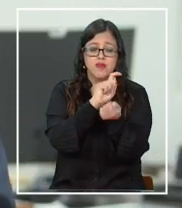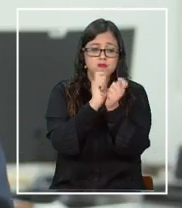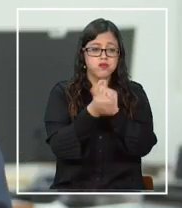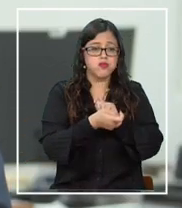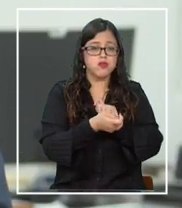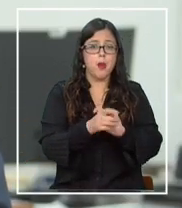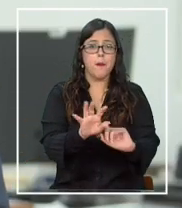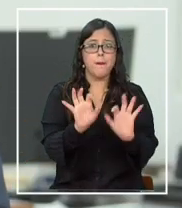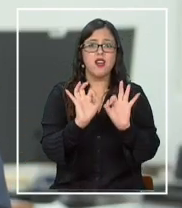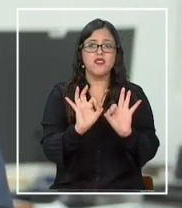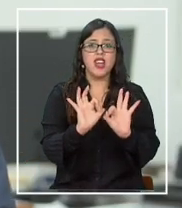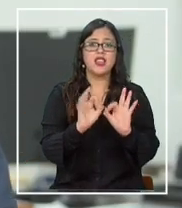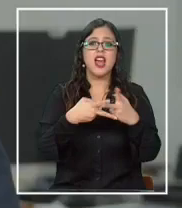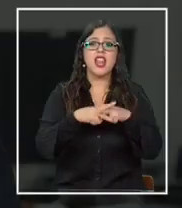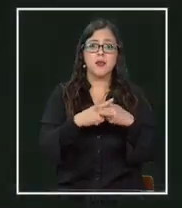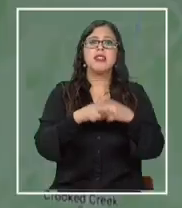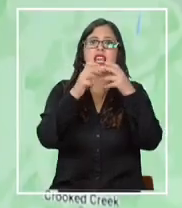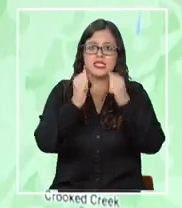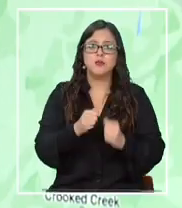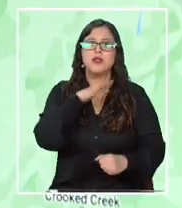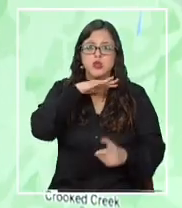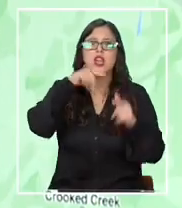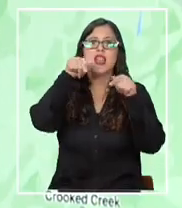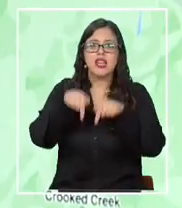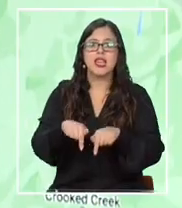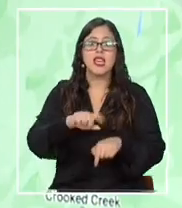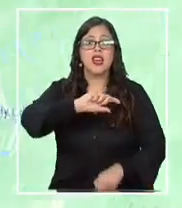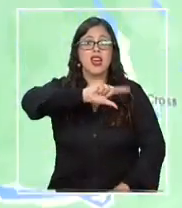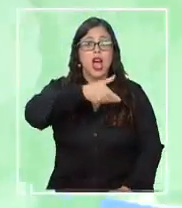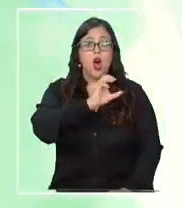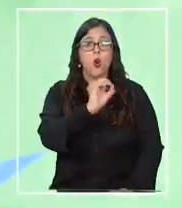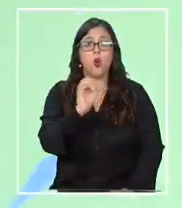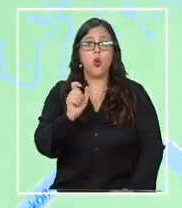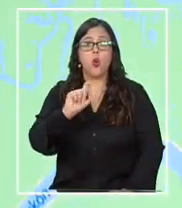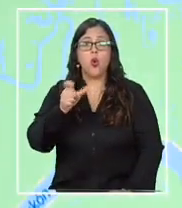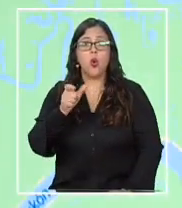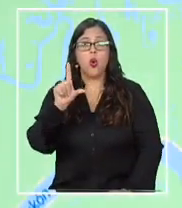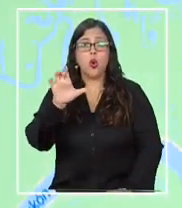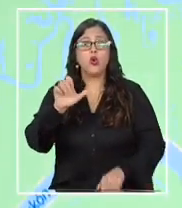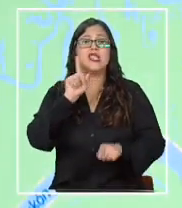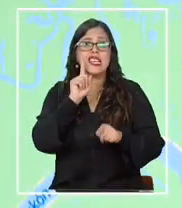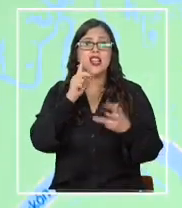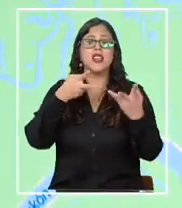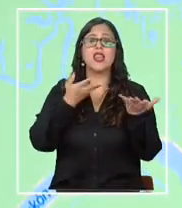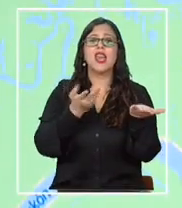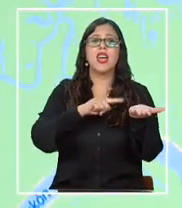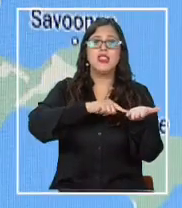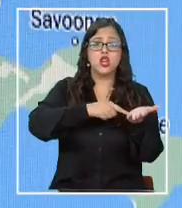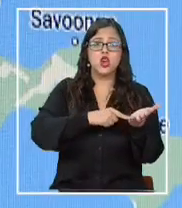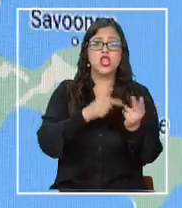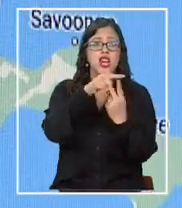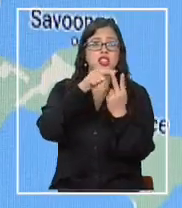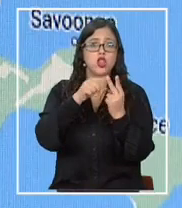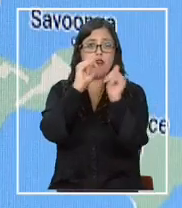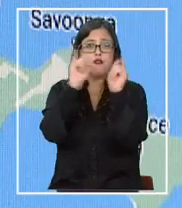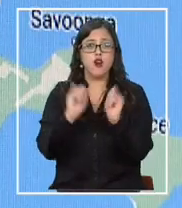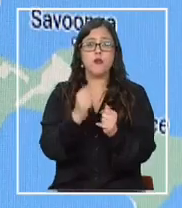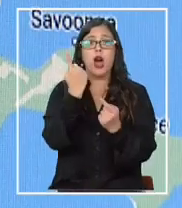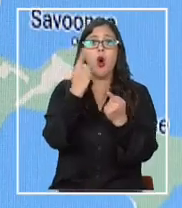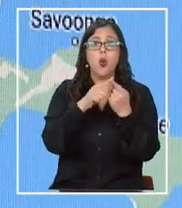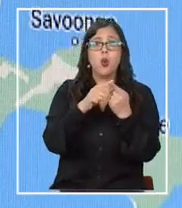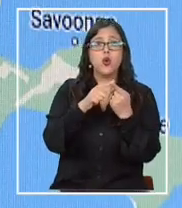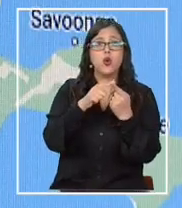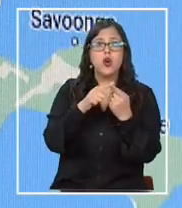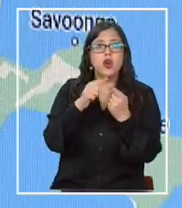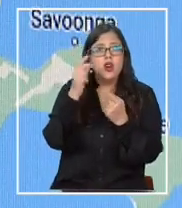efectivamente aplicable a nuestro territorio. Según Google, la plataforma combina tecnología de dos modelos, uno que pronostica